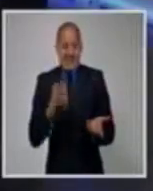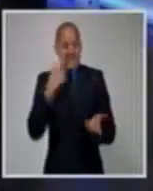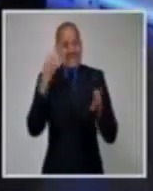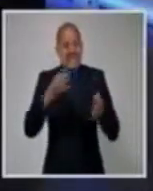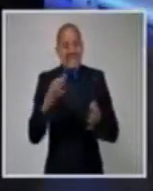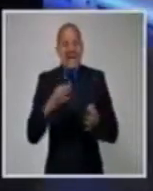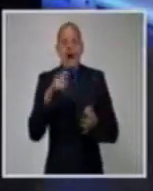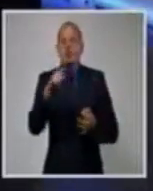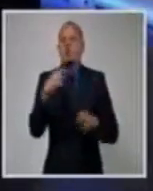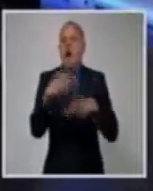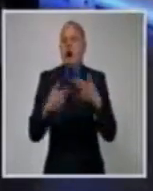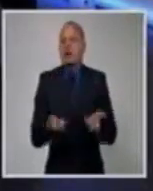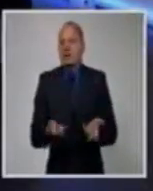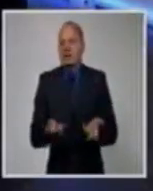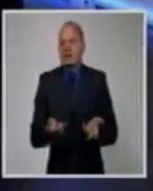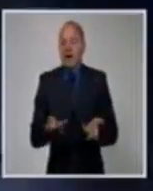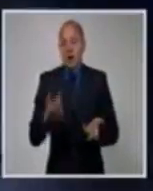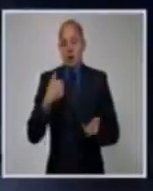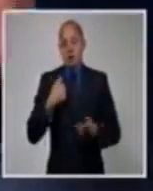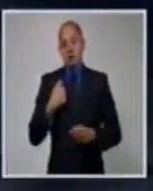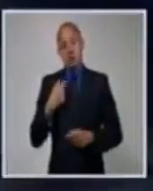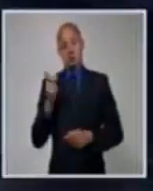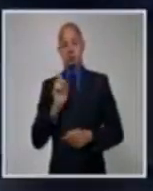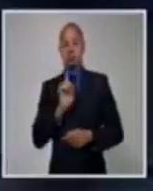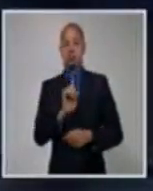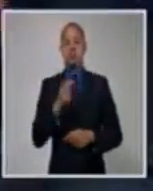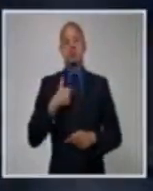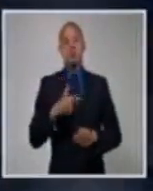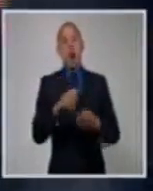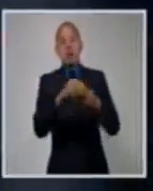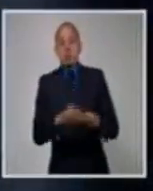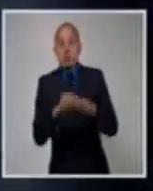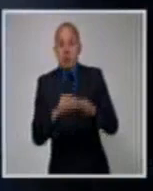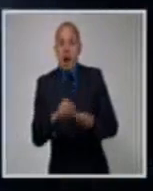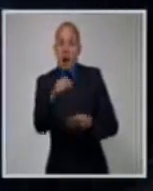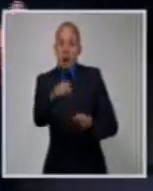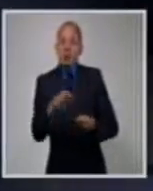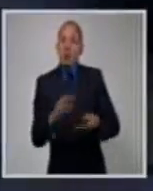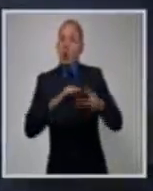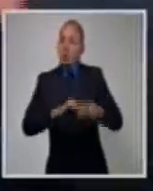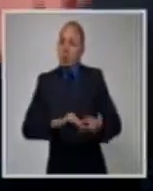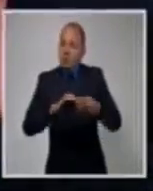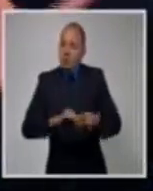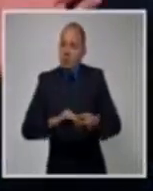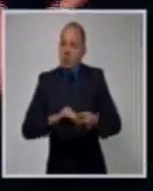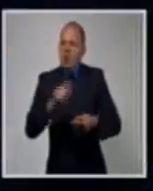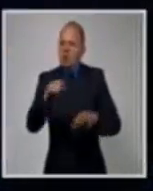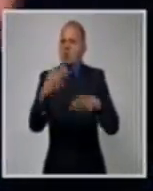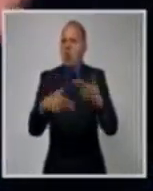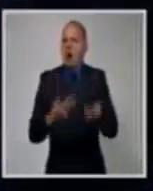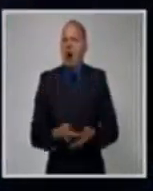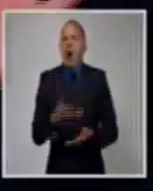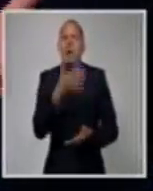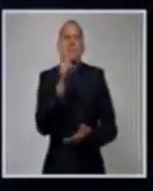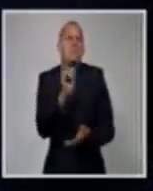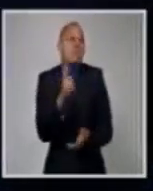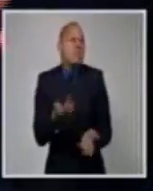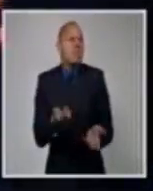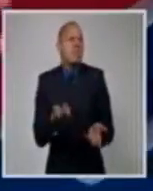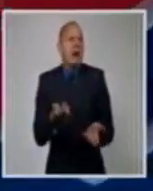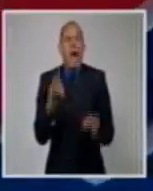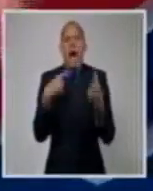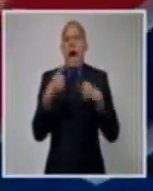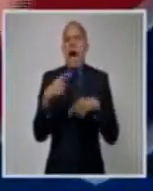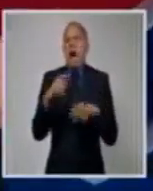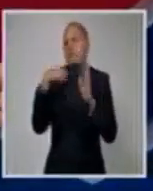que es que cuando yo vengo a darte la mano, tú lo que hagas es el mismo guión de un show. Es como un reality show. Todo esto no es más una